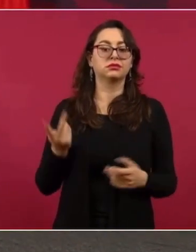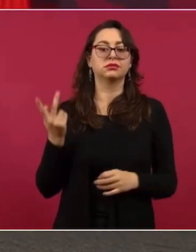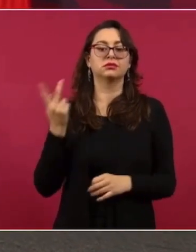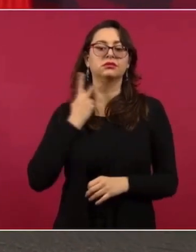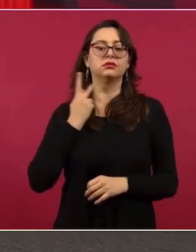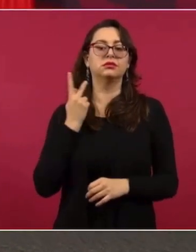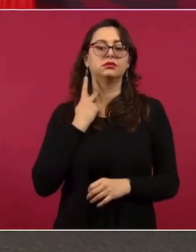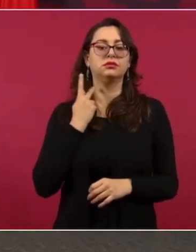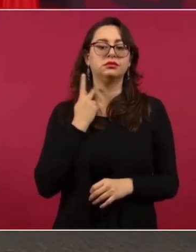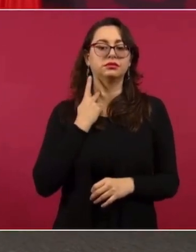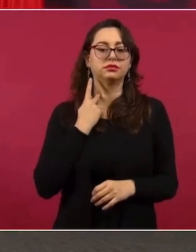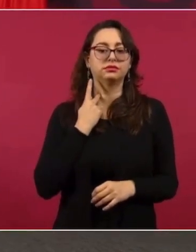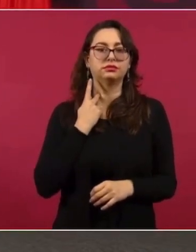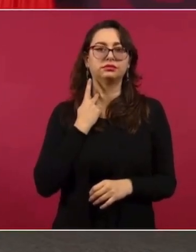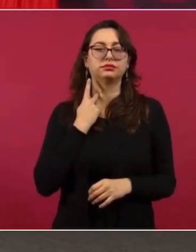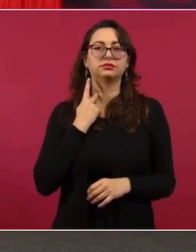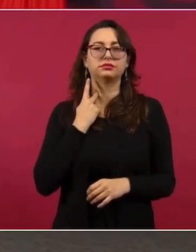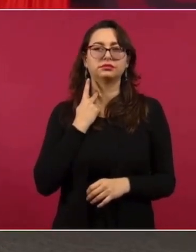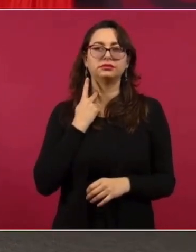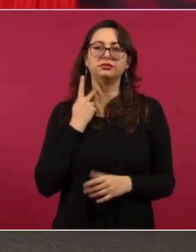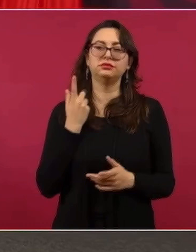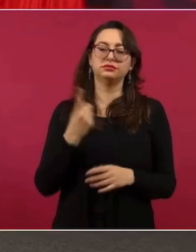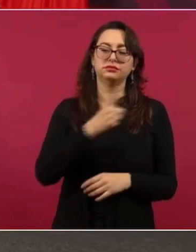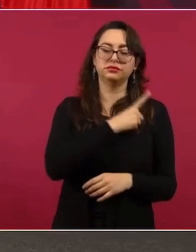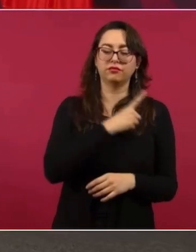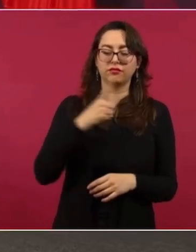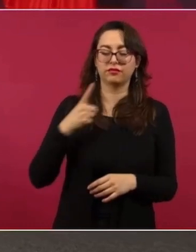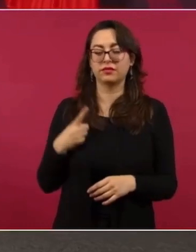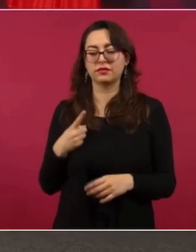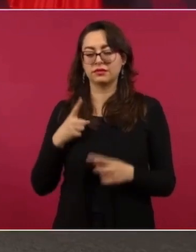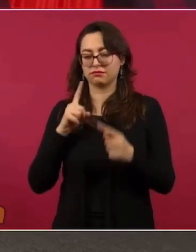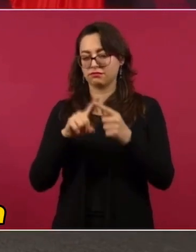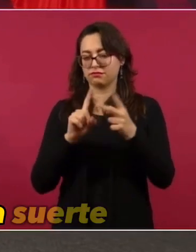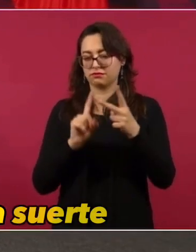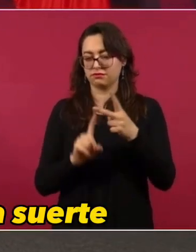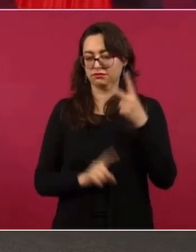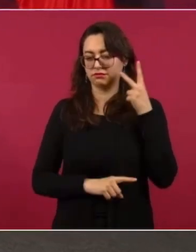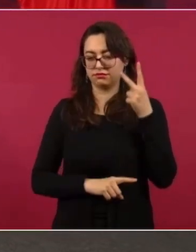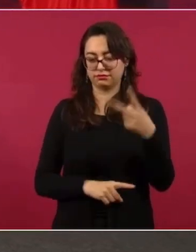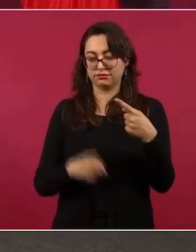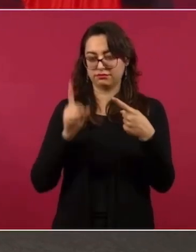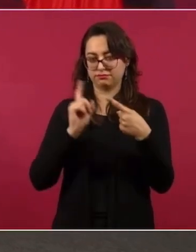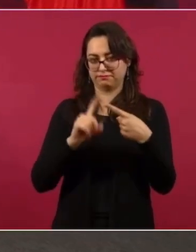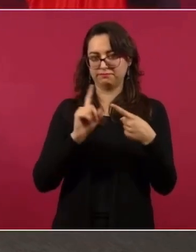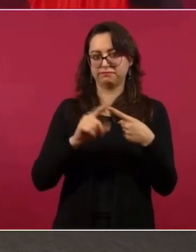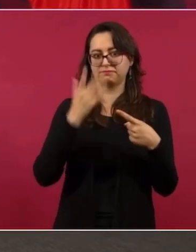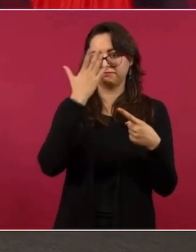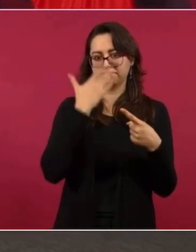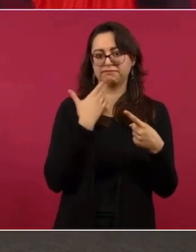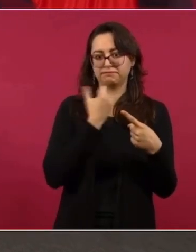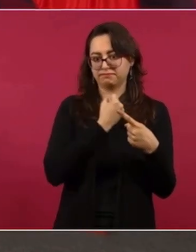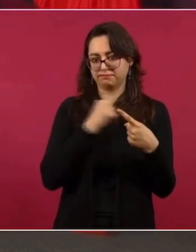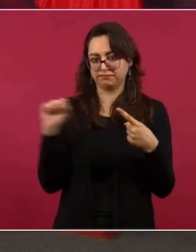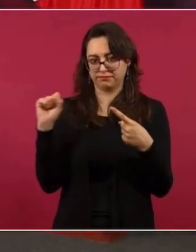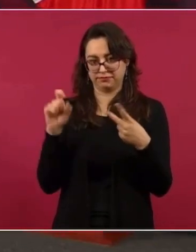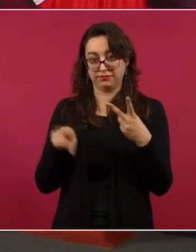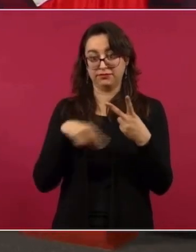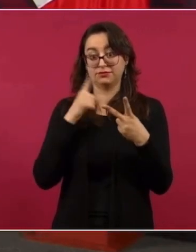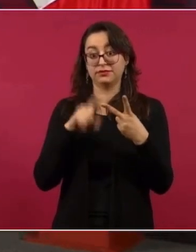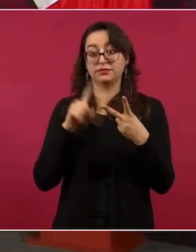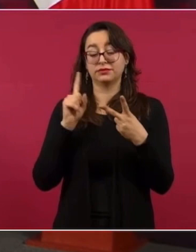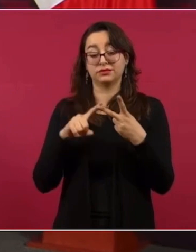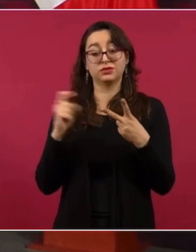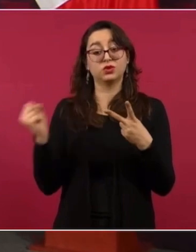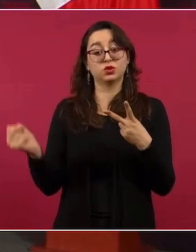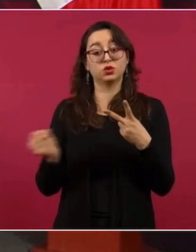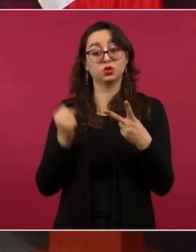cuenta la virtud, pero también la fortuna, la suerte. En